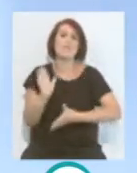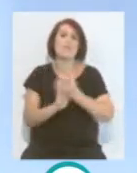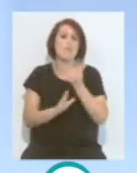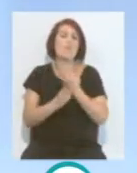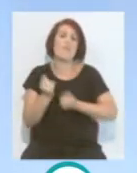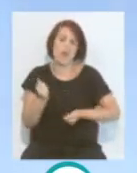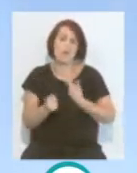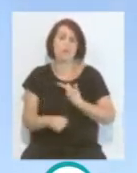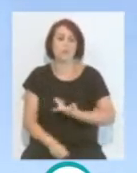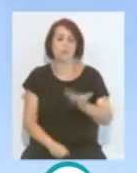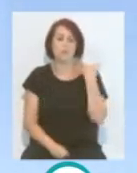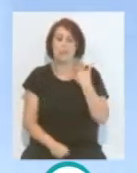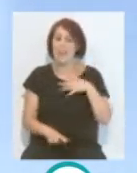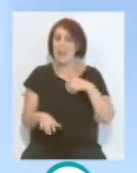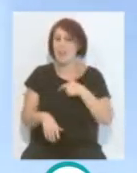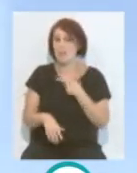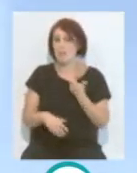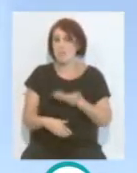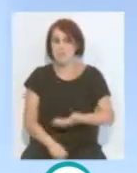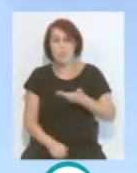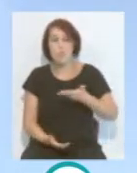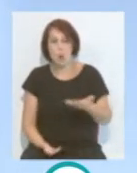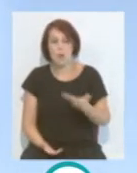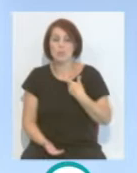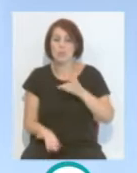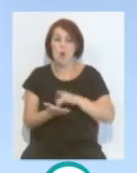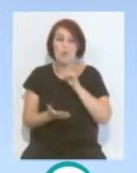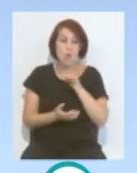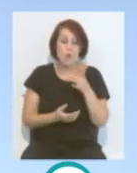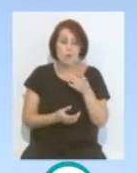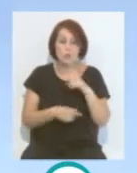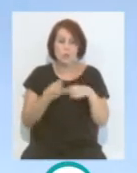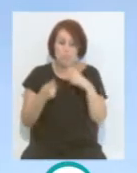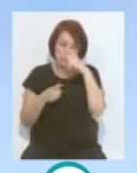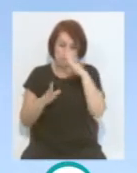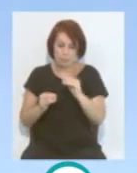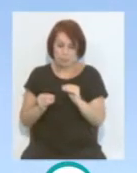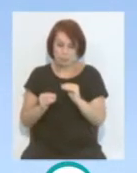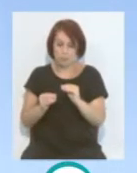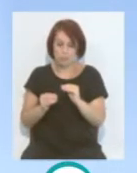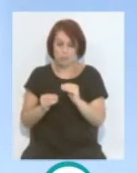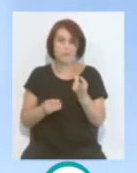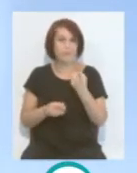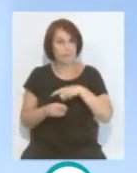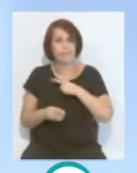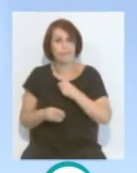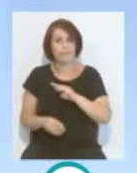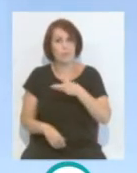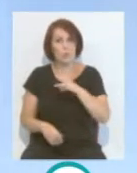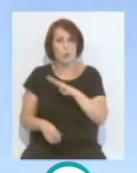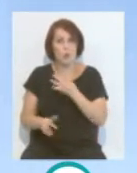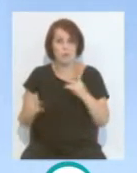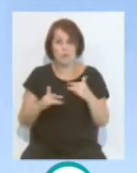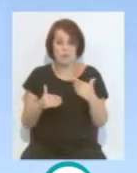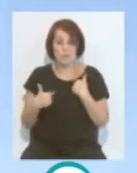creo que tuvo el Cádiz la temporada pasada, fue el hecho de cuando encajaba un gol, verse fuera del partido. Creo que eso lo sufrimos durante tres o cuatro partidos,